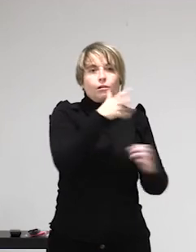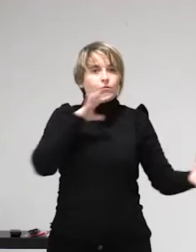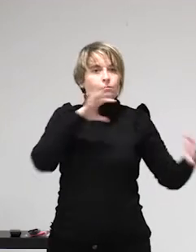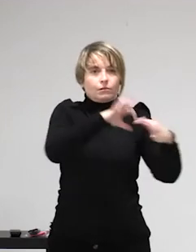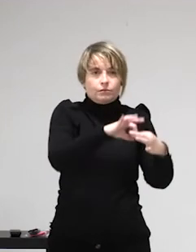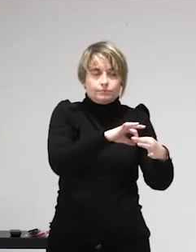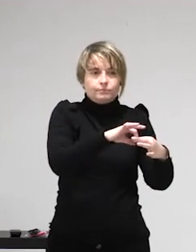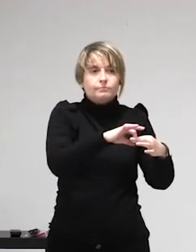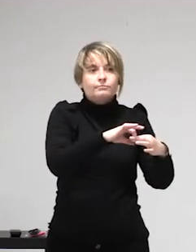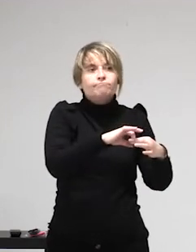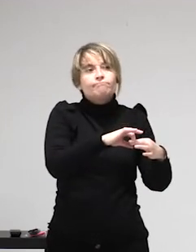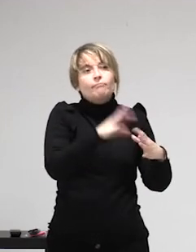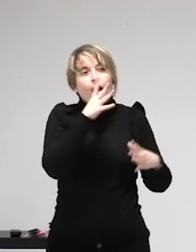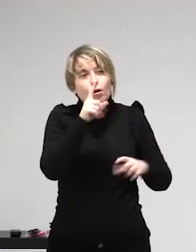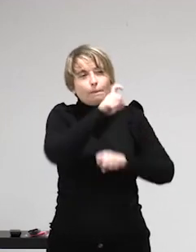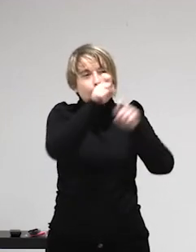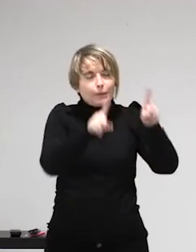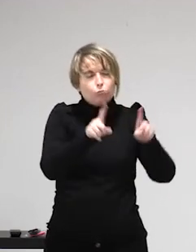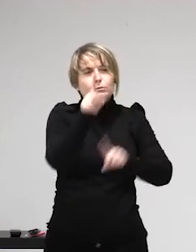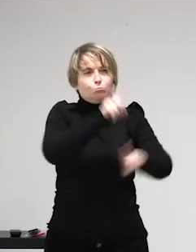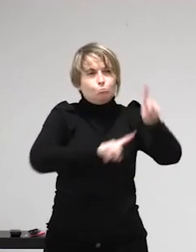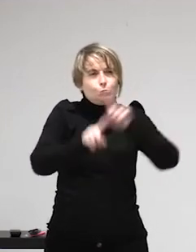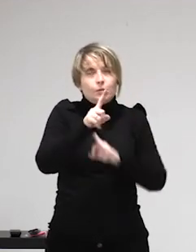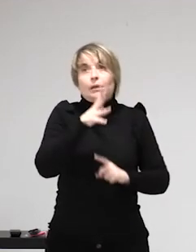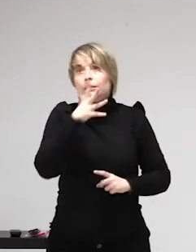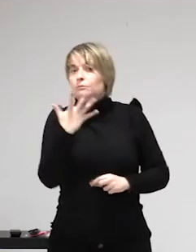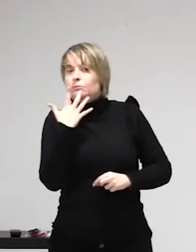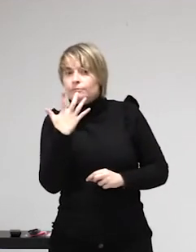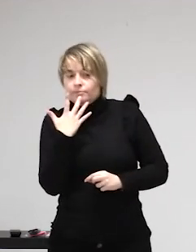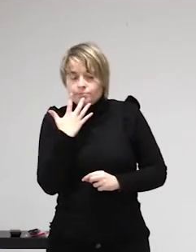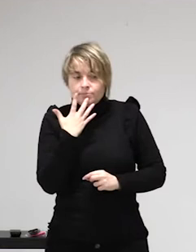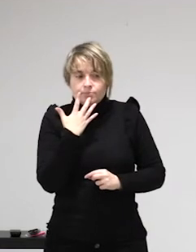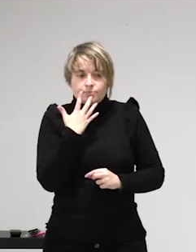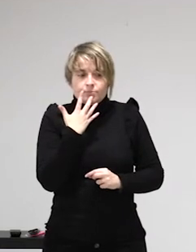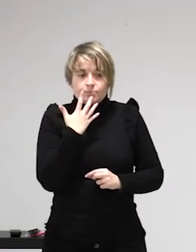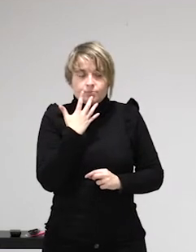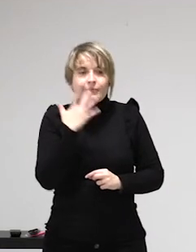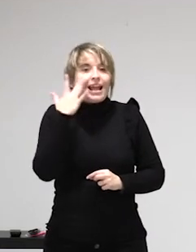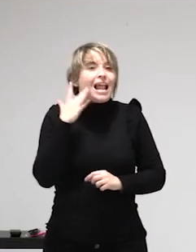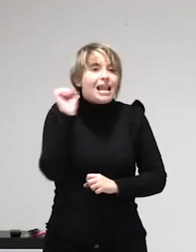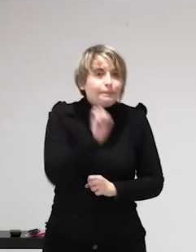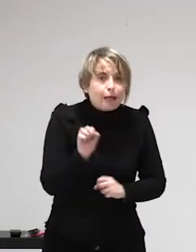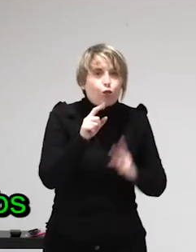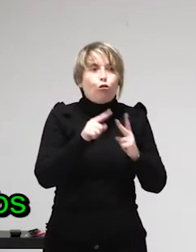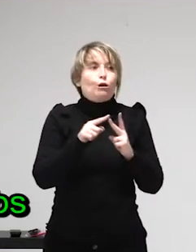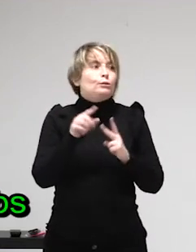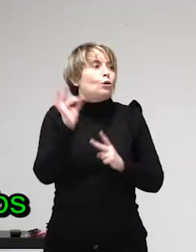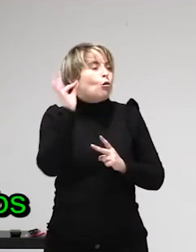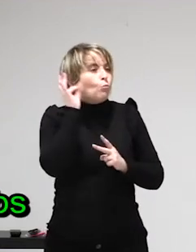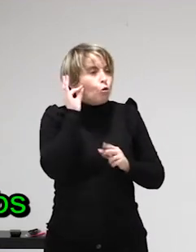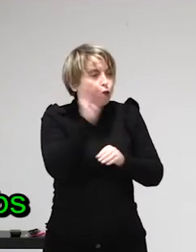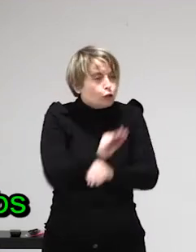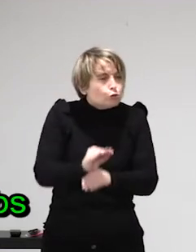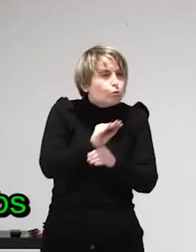la mañana, que muchas veces no las dejan ni ir al servicio, que muchas veces las obligan a consumir alcohol, drogas, no digo que